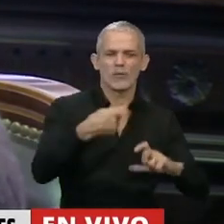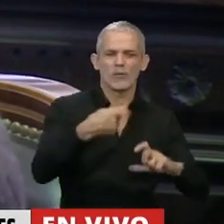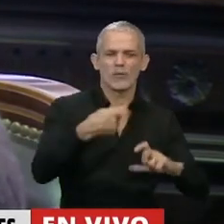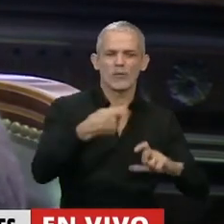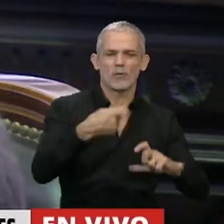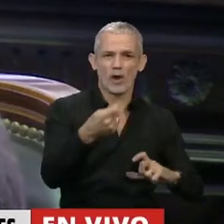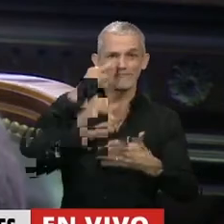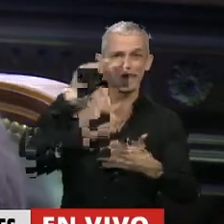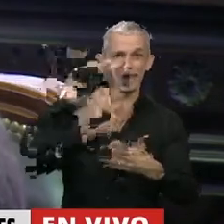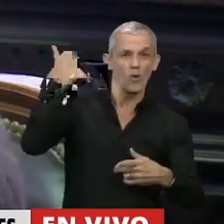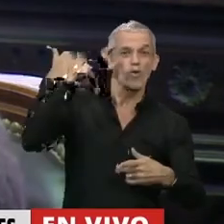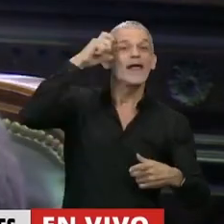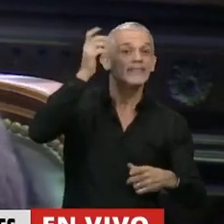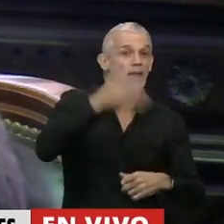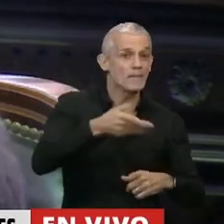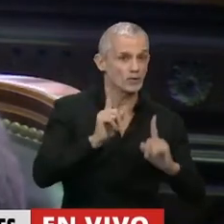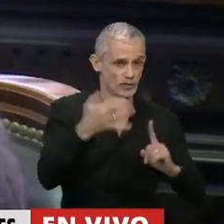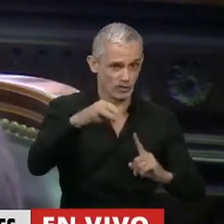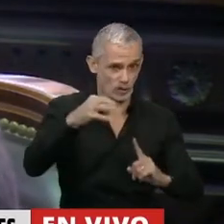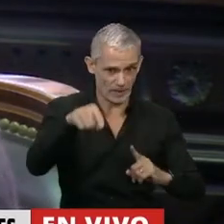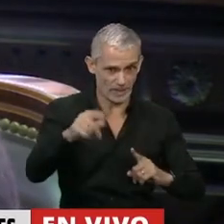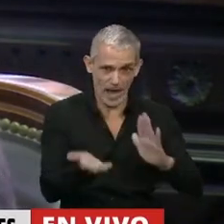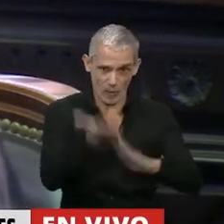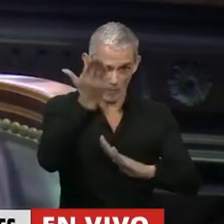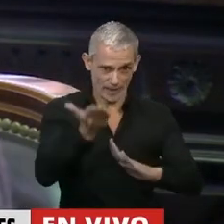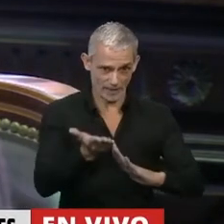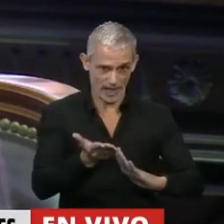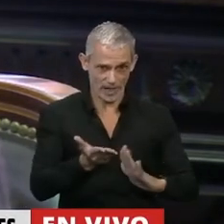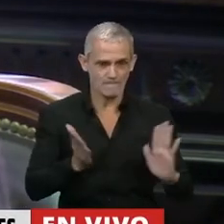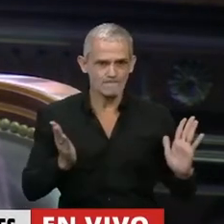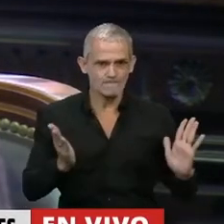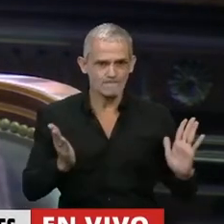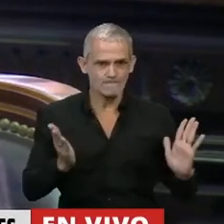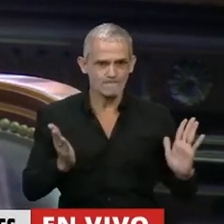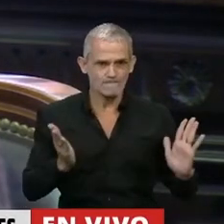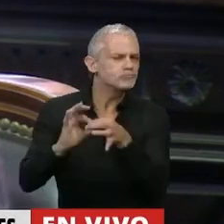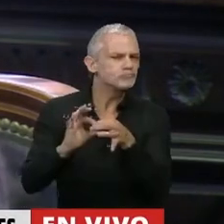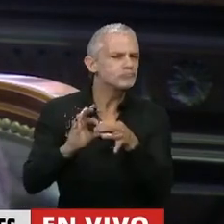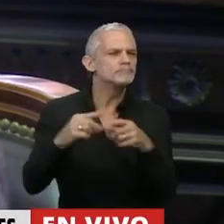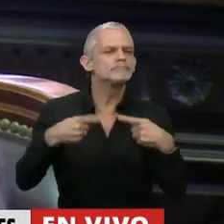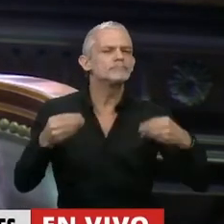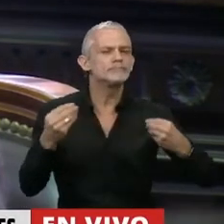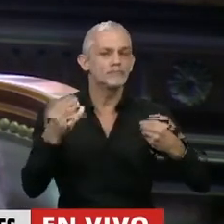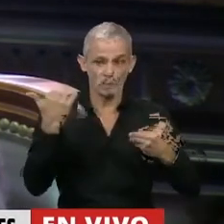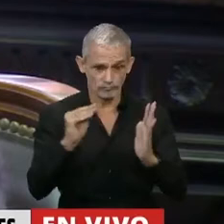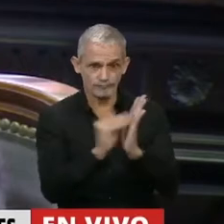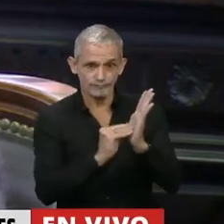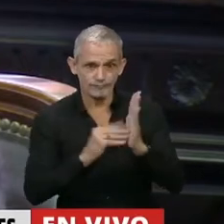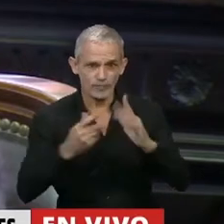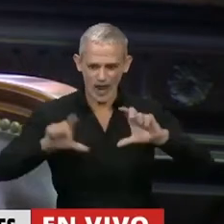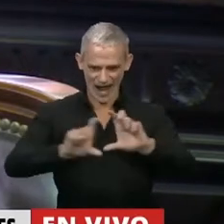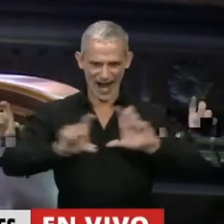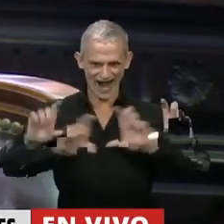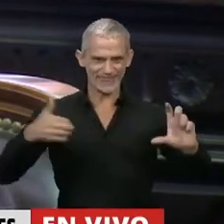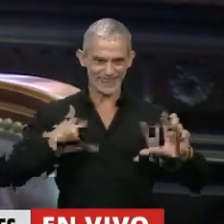de junio que era más del 10%. Pero además, esto está íntimamente ligada con algo que figura en el cartel que he